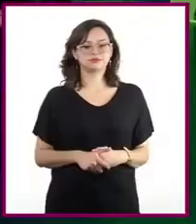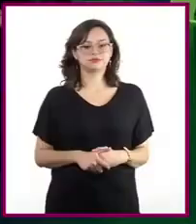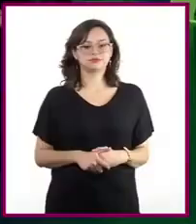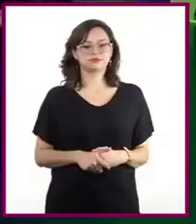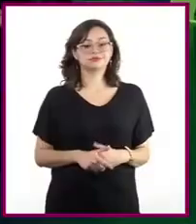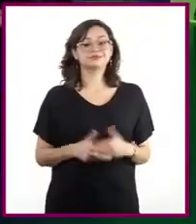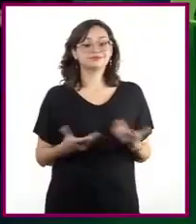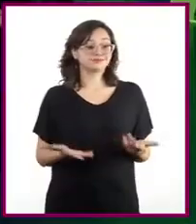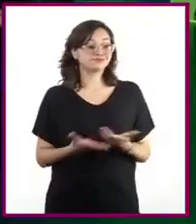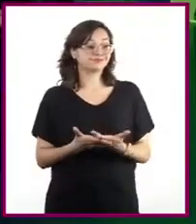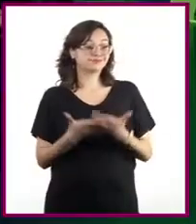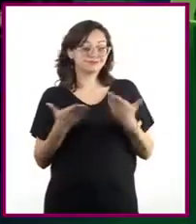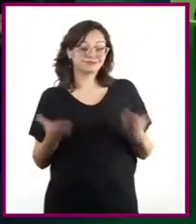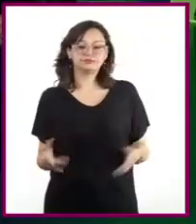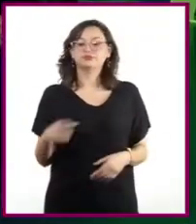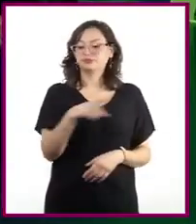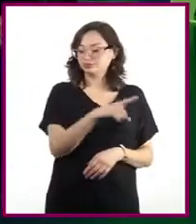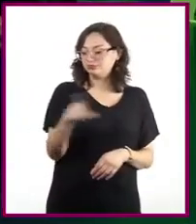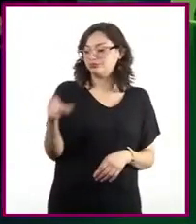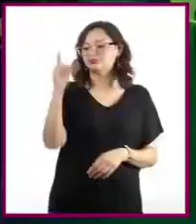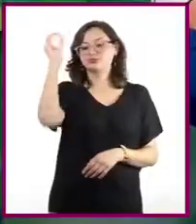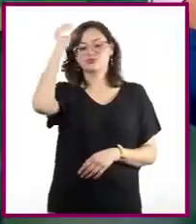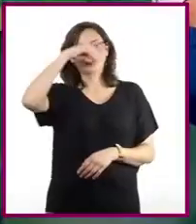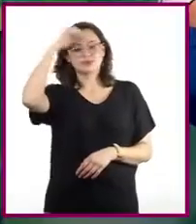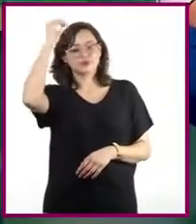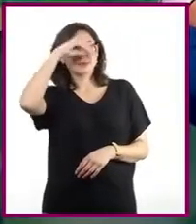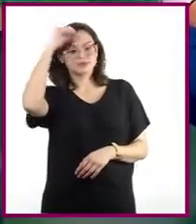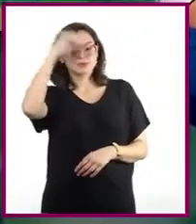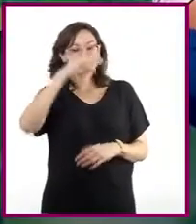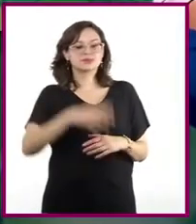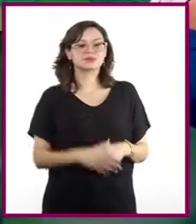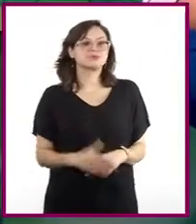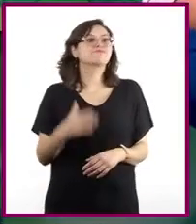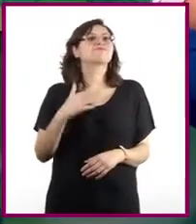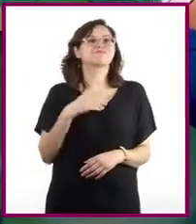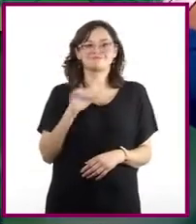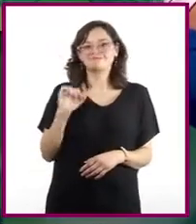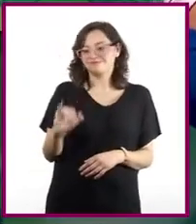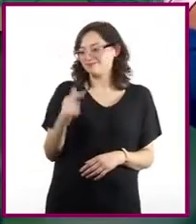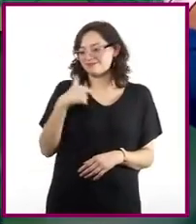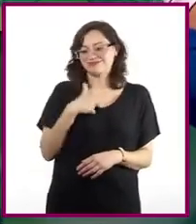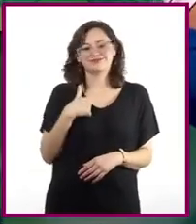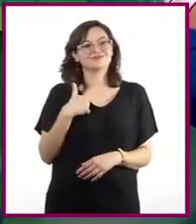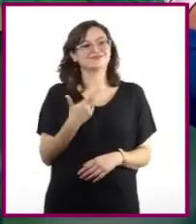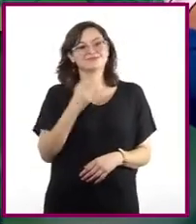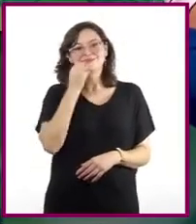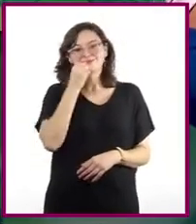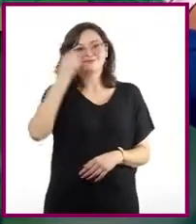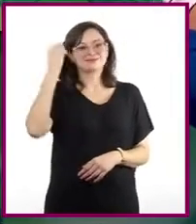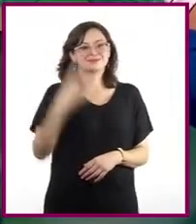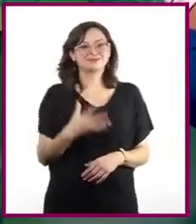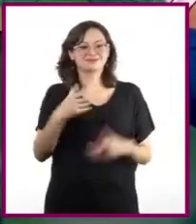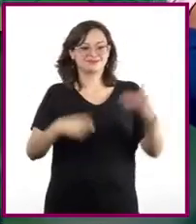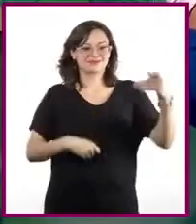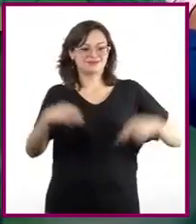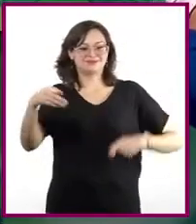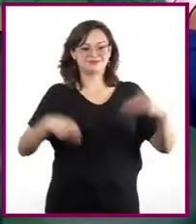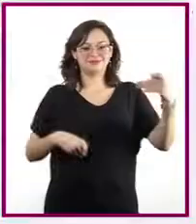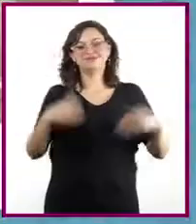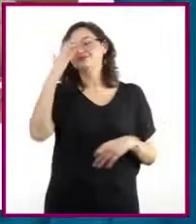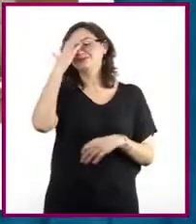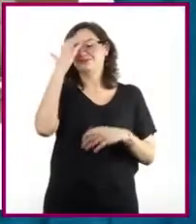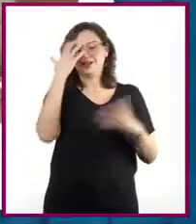Ahora sí, chicos, me gustaría escuchar sus comentarios. Bien, a mí me pareció increíble conocer esta nueva faceta del teatro. O sea,